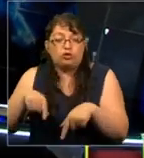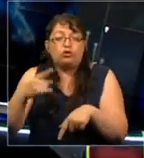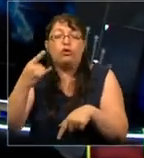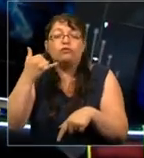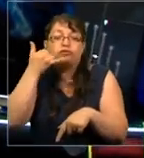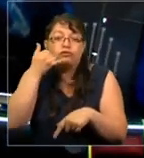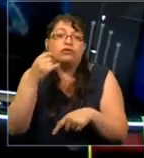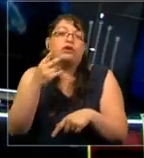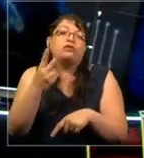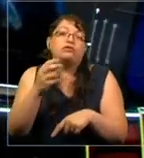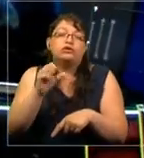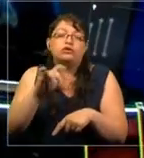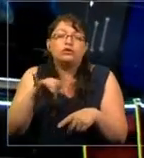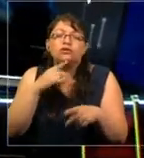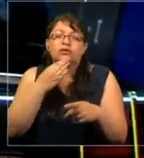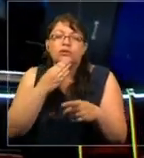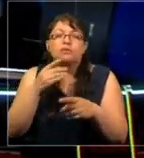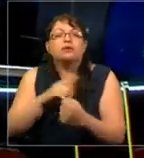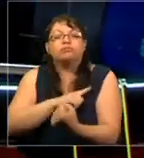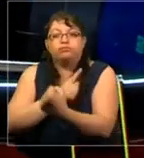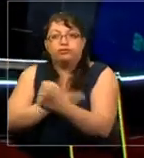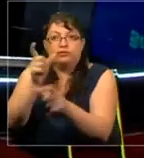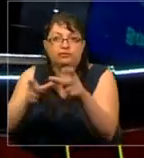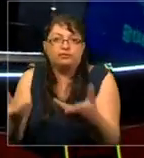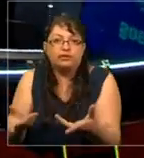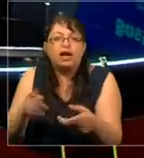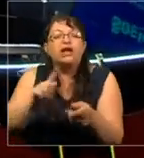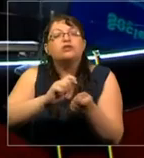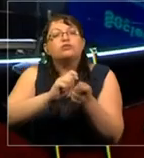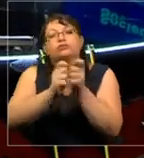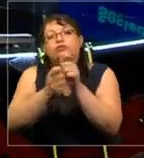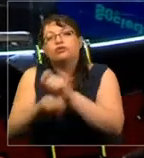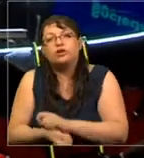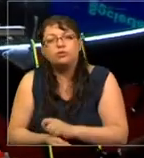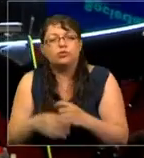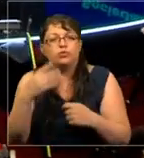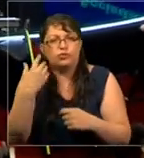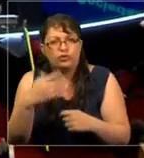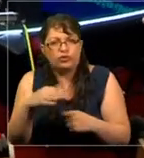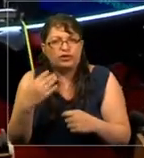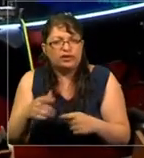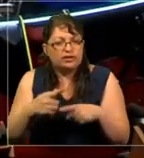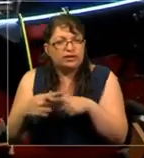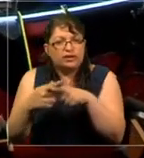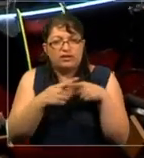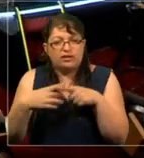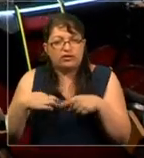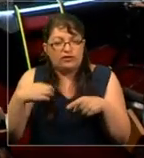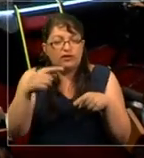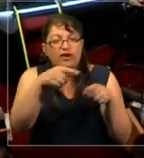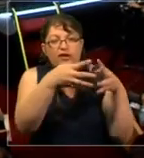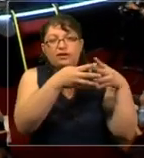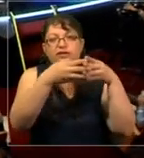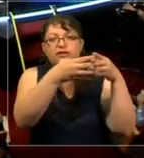empoderar a la ciudad. Esa es una gran evolución que ha tenido la sociedad civil en Estados Unidos.